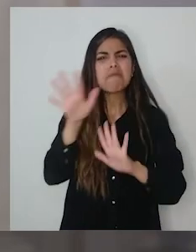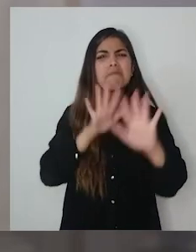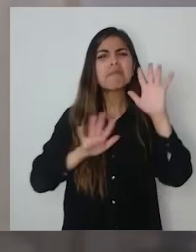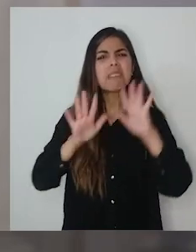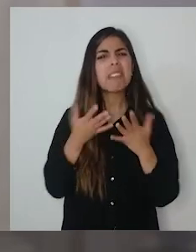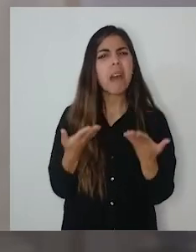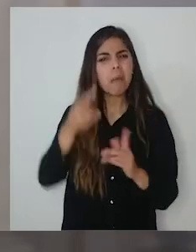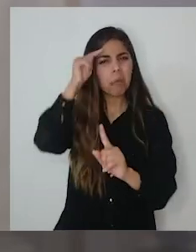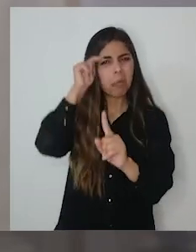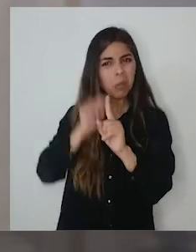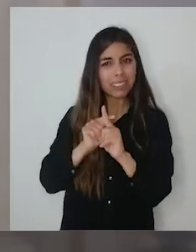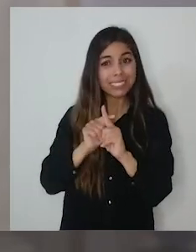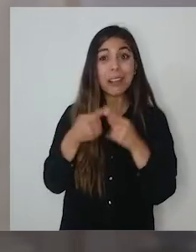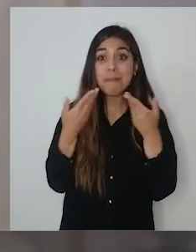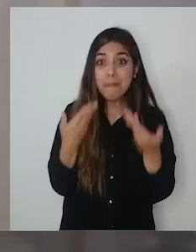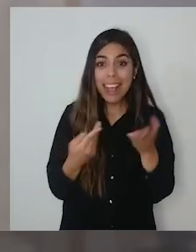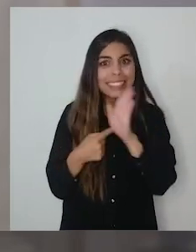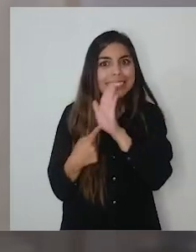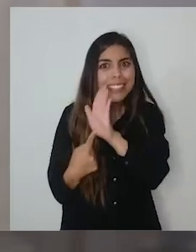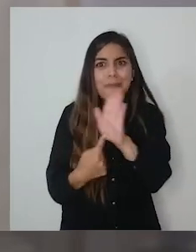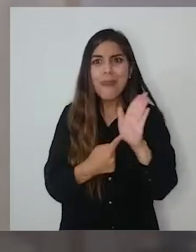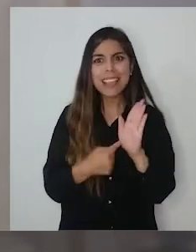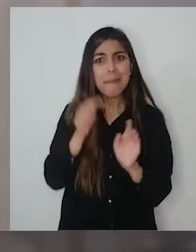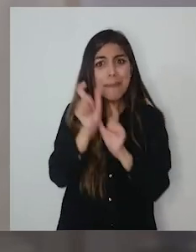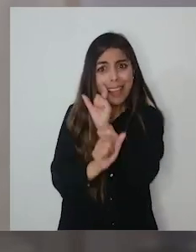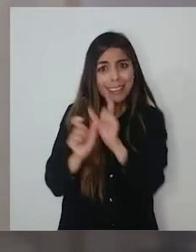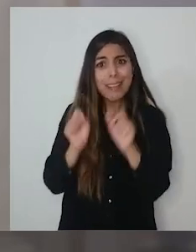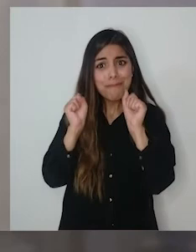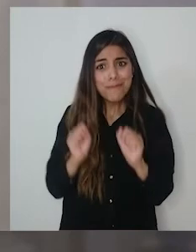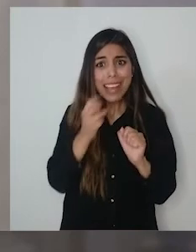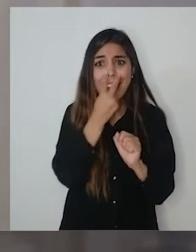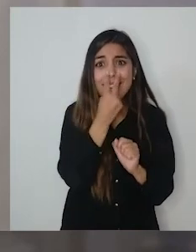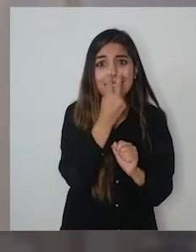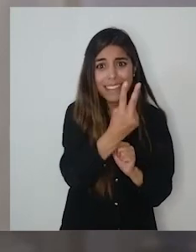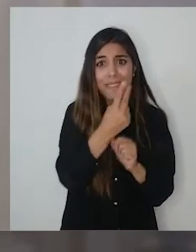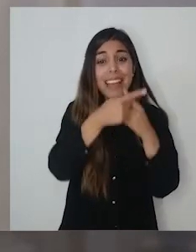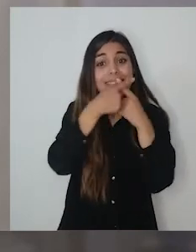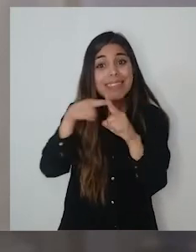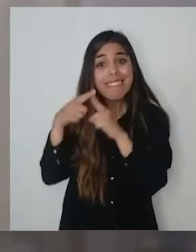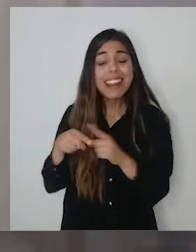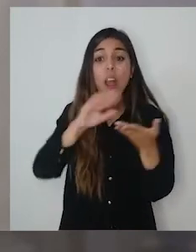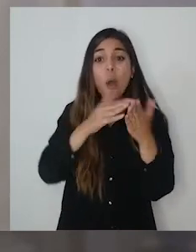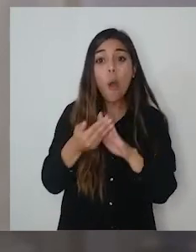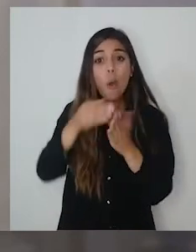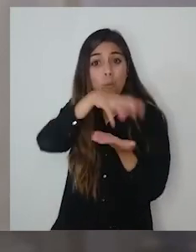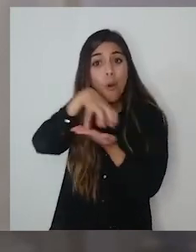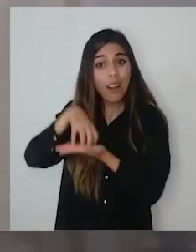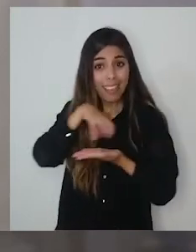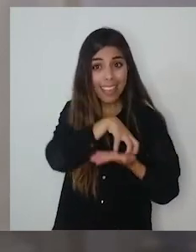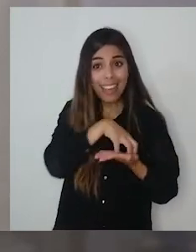protegemos estas cosas? Las protegemos para que estén disponibles. Para que la ciudadanía, para que las distintas comunidades,